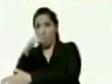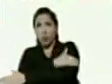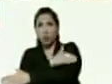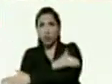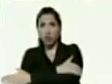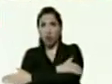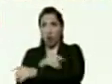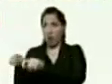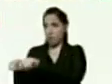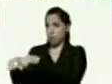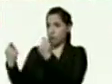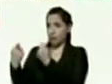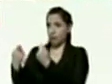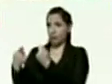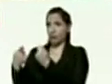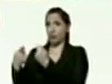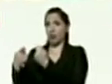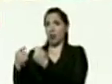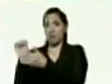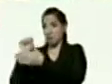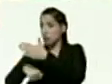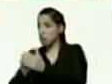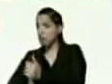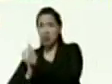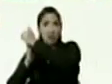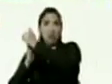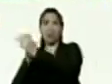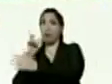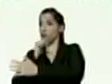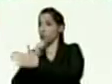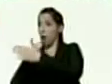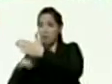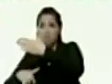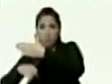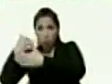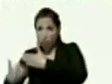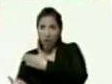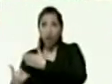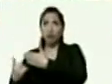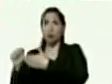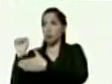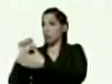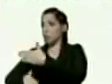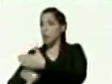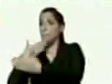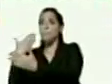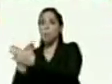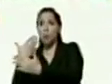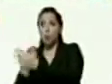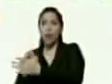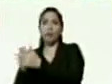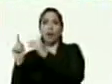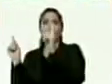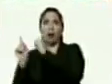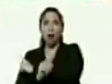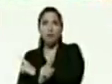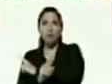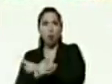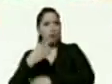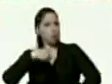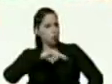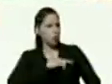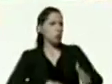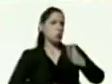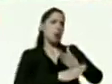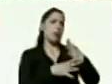sin líder sin proyecto sin propuesta alternativa nosotros andamos